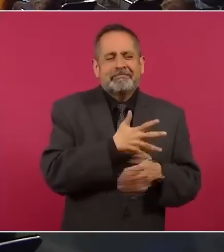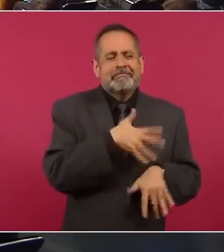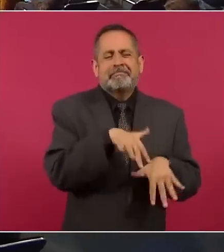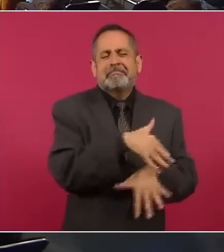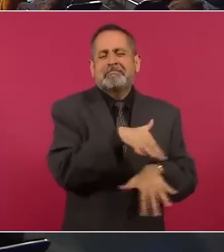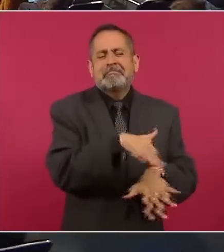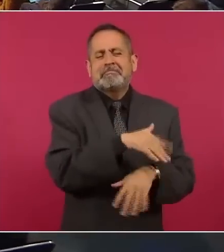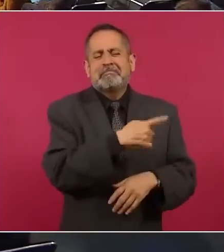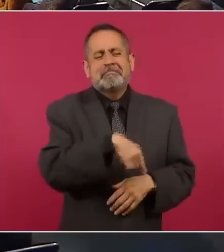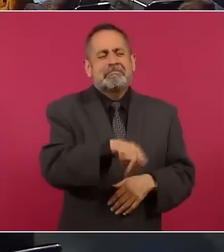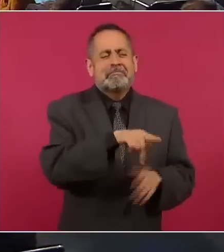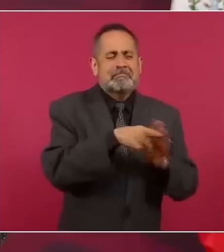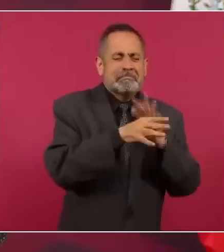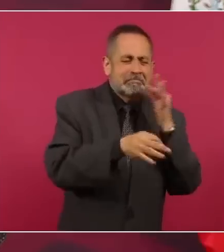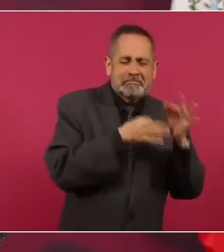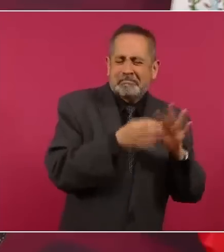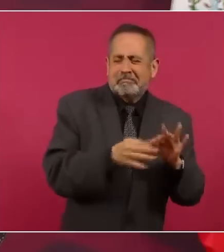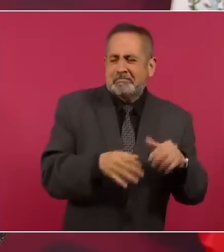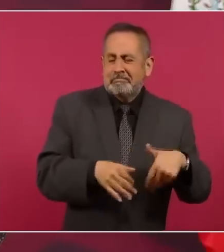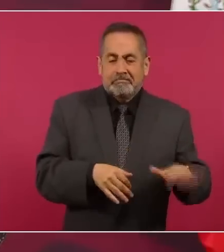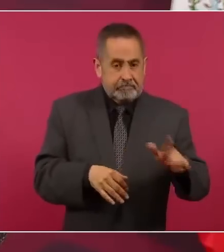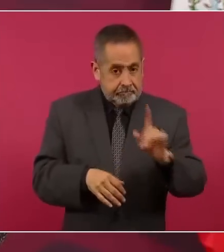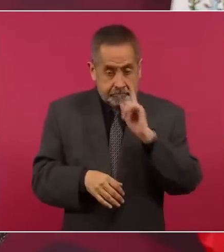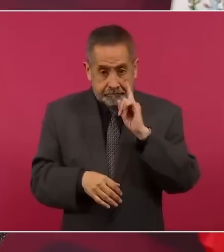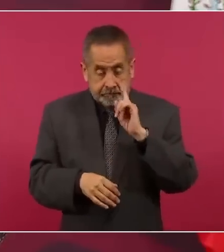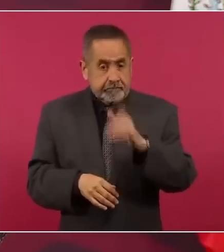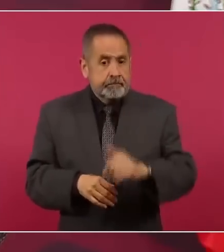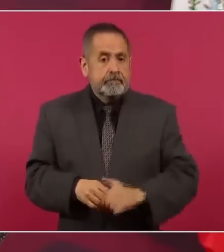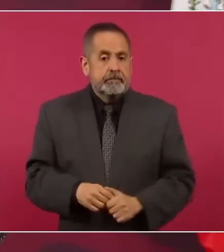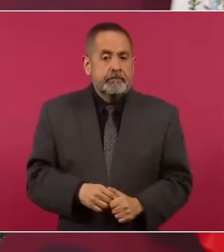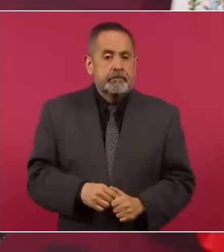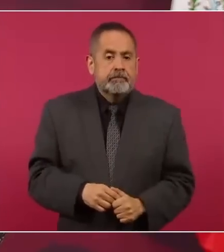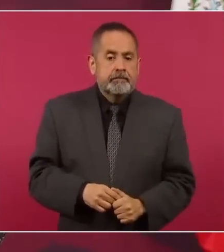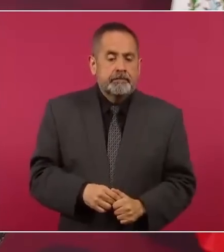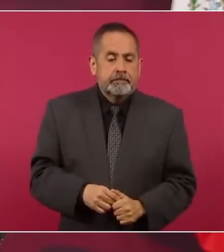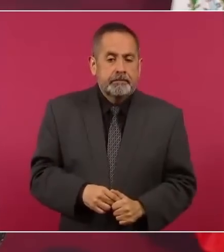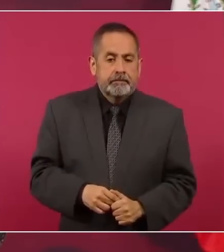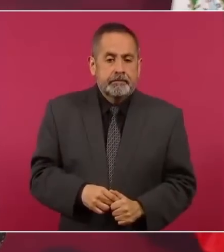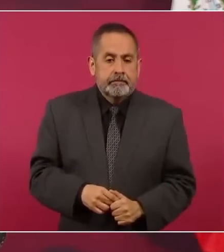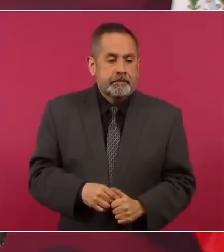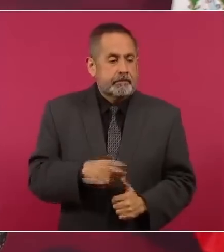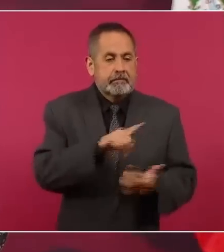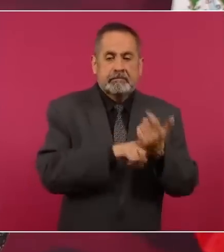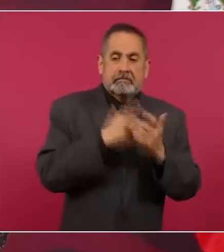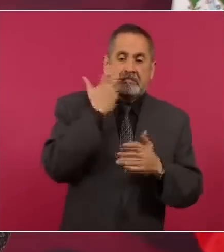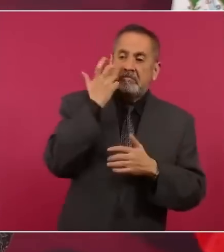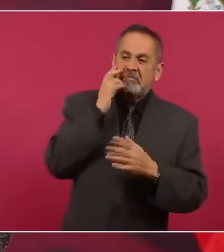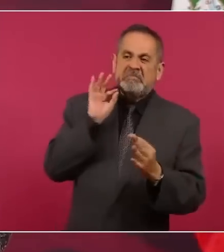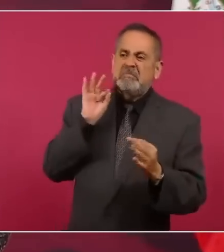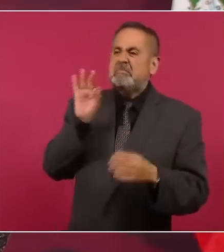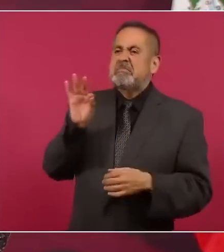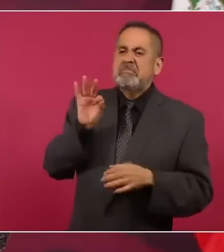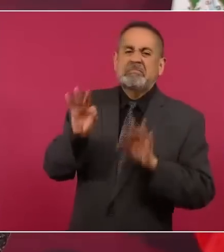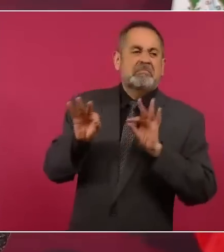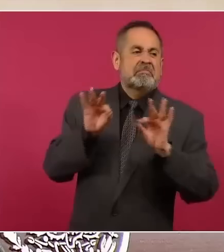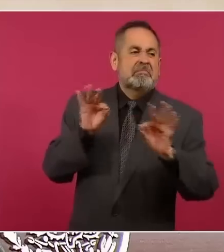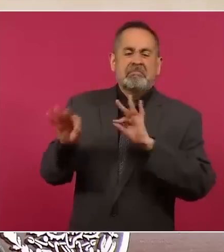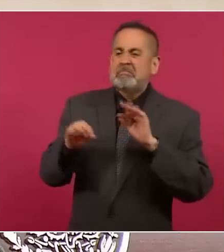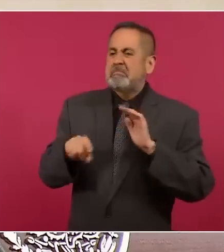tendencioso, amarillista,